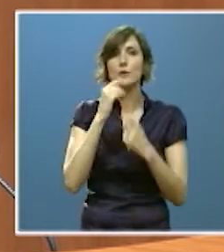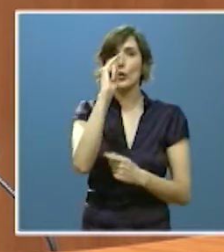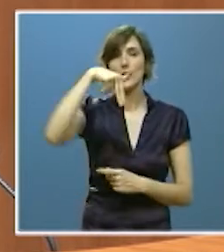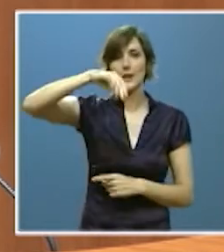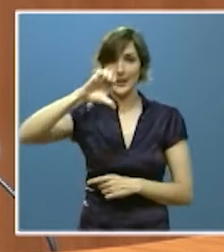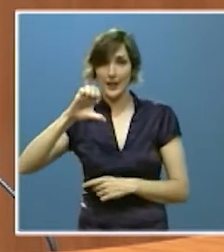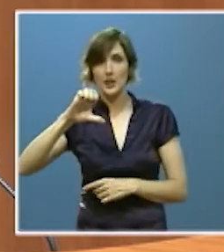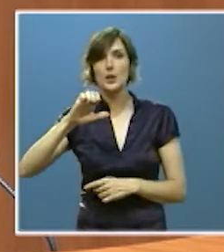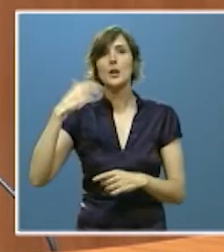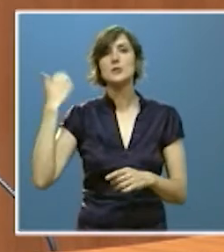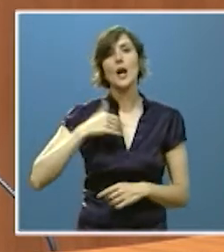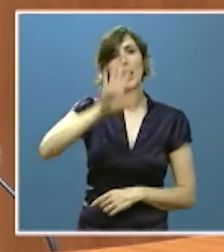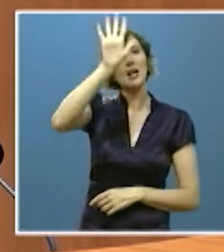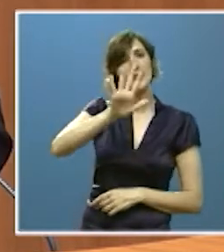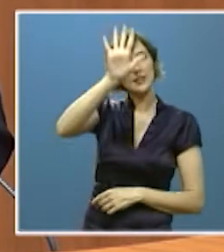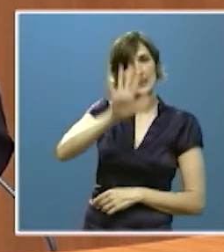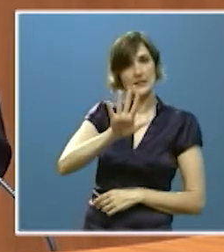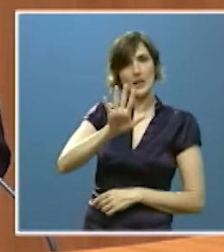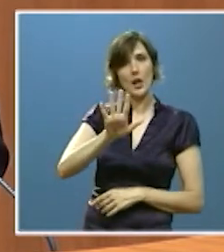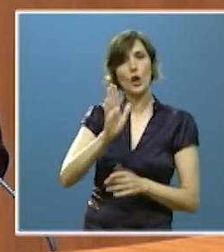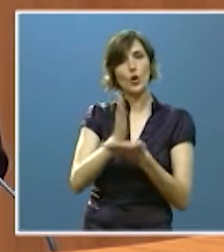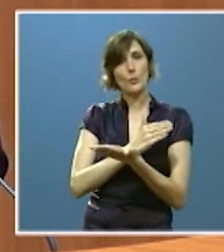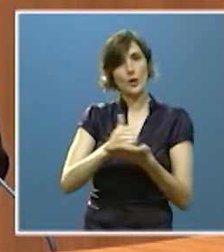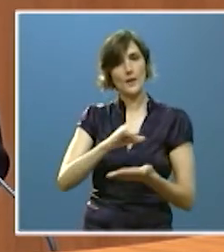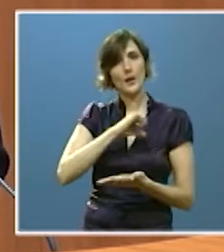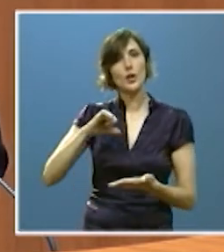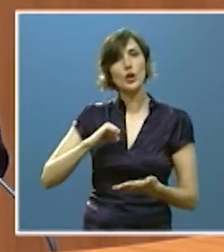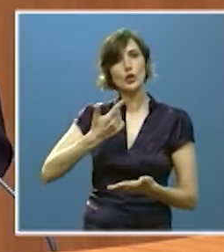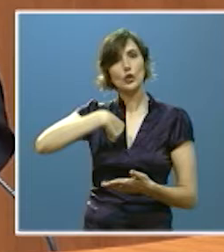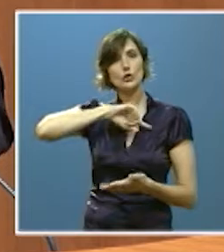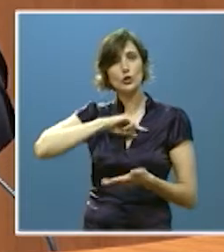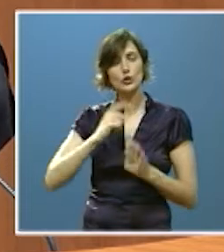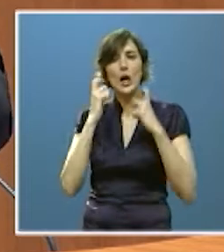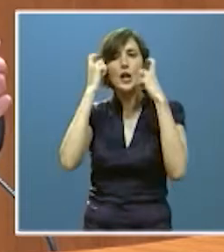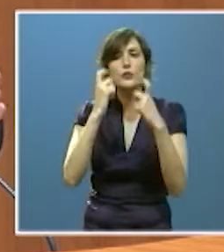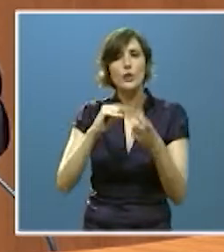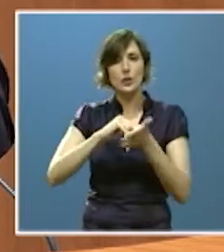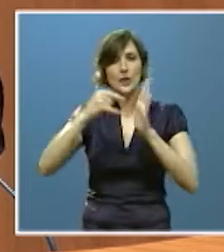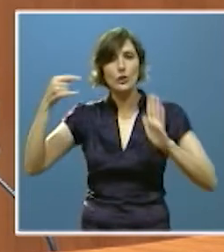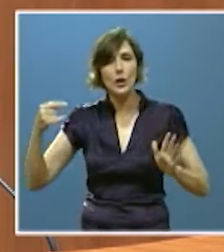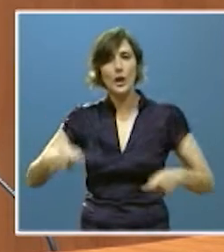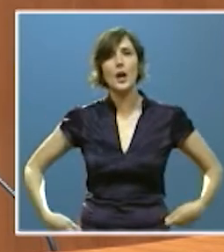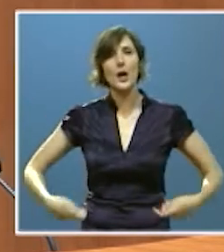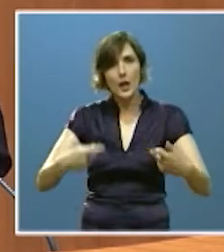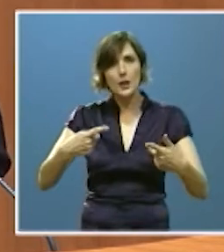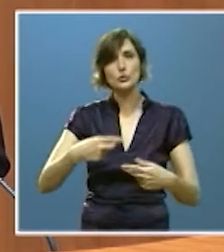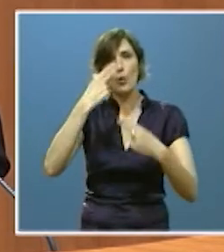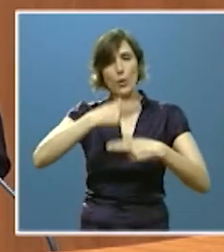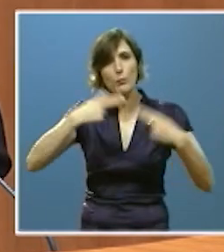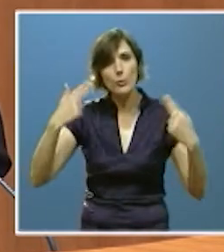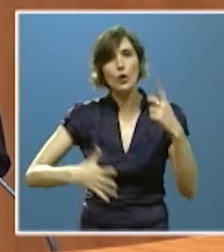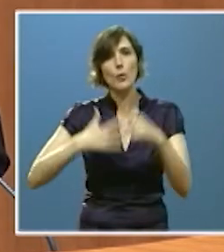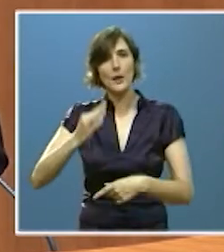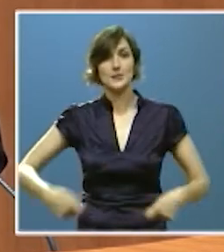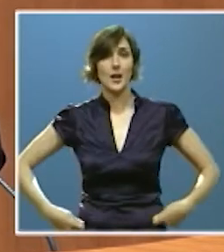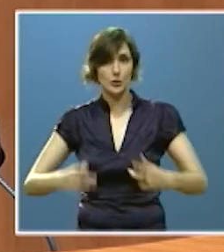la quinta comunidad autónoma el mayor esfuerzo tecnológico, gasto público más gasto privado en